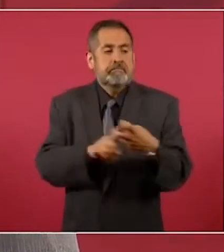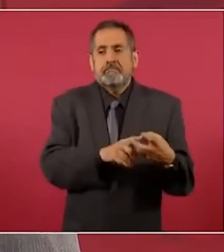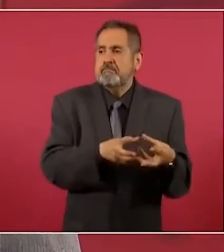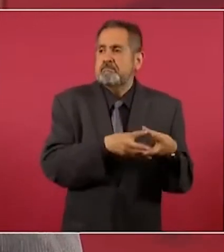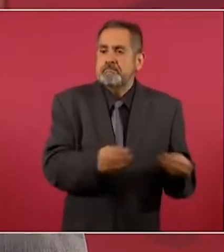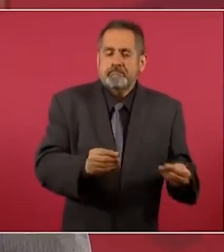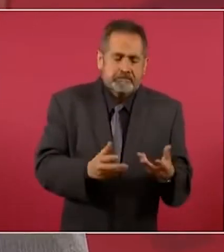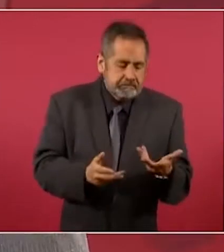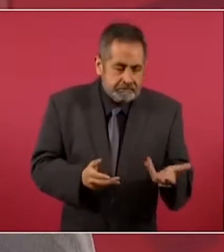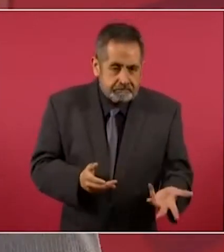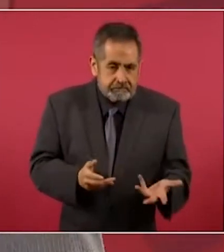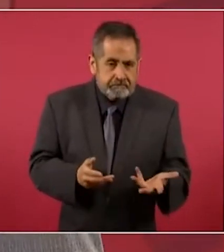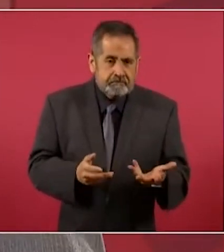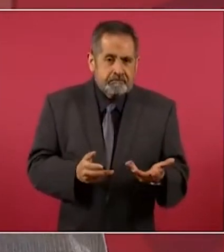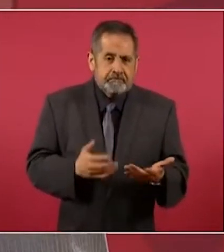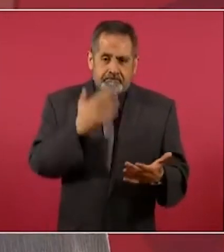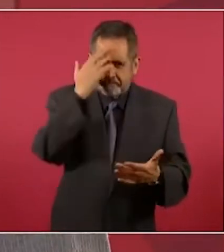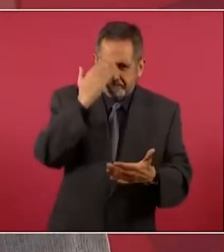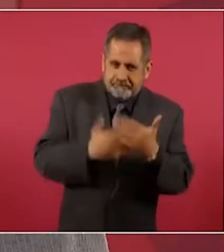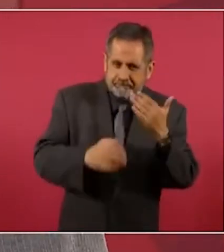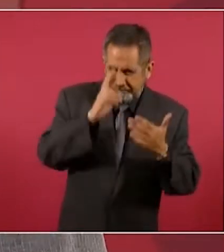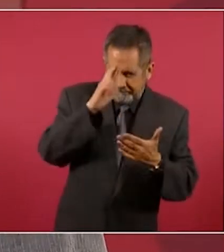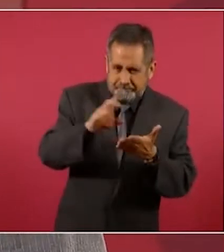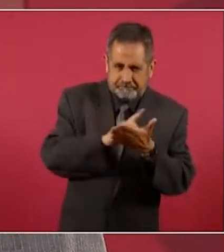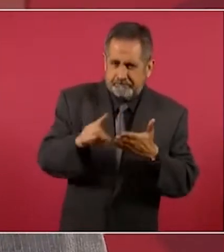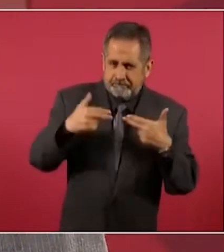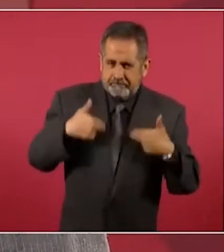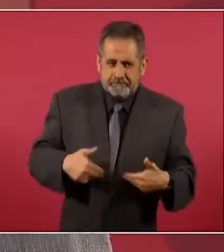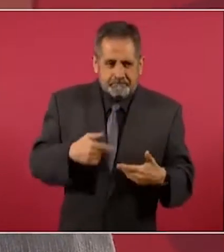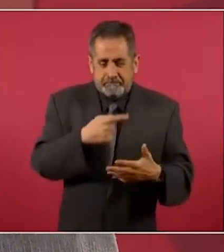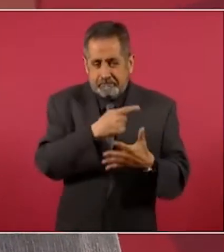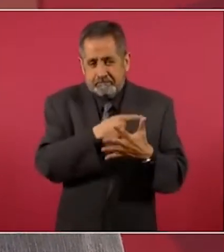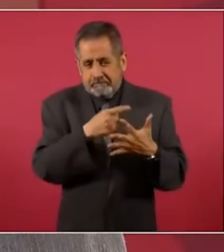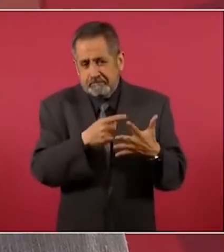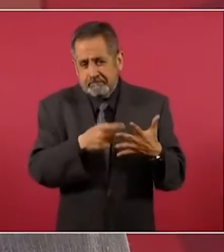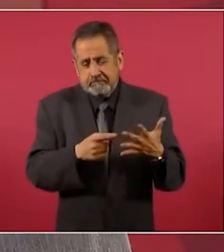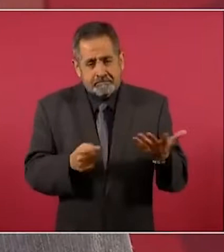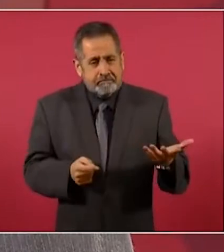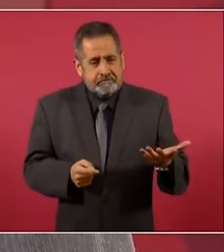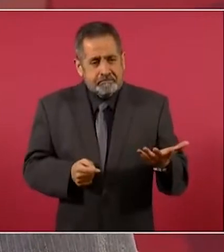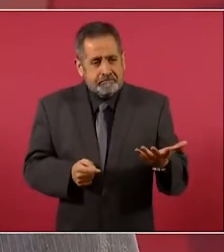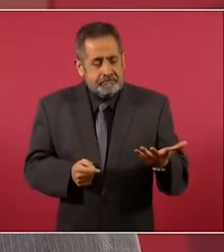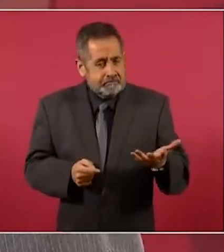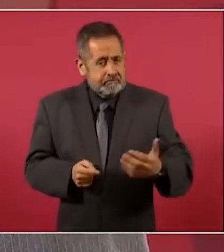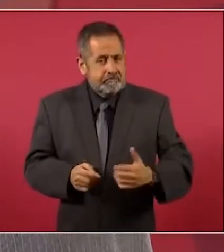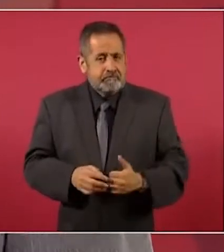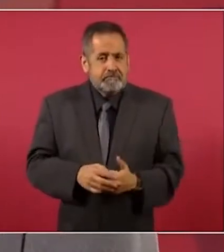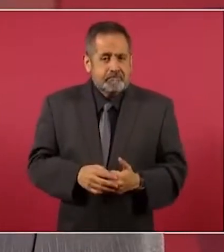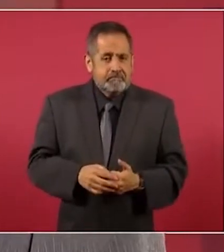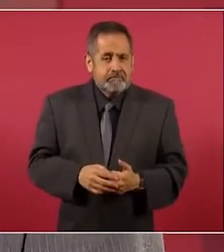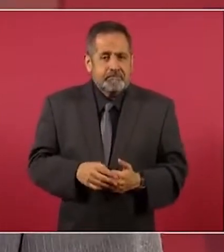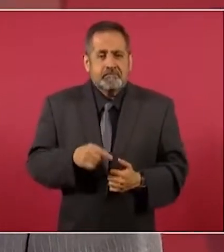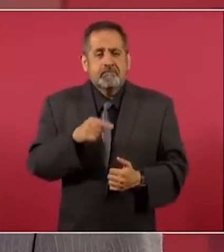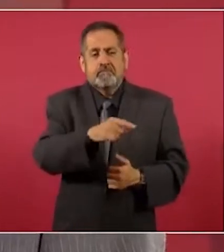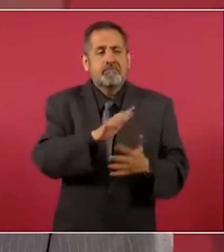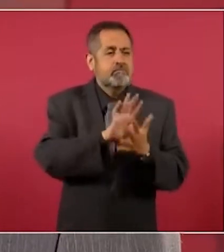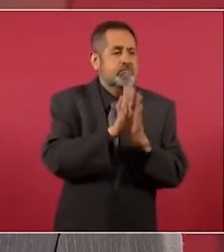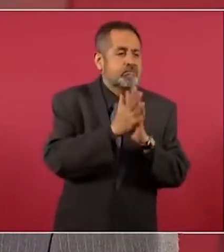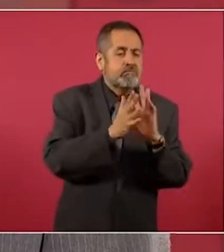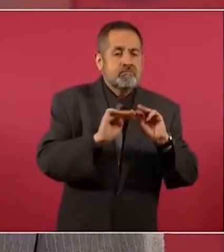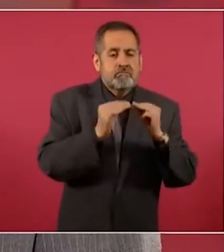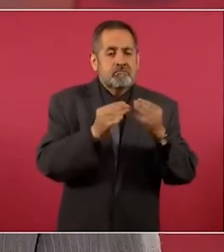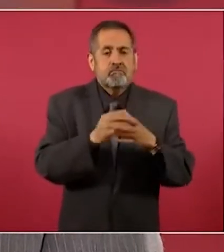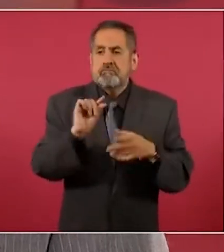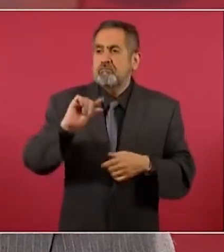las violaciones a los derechos humanos, la asociación delictuosa